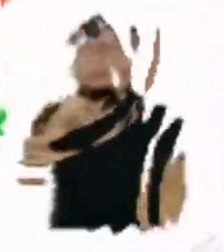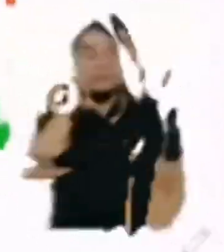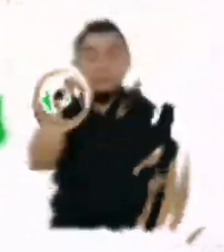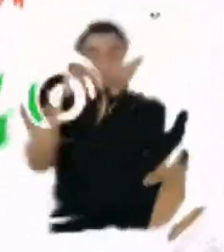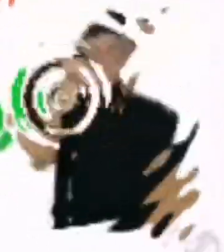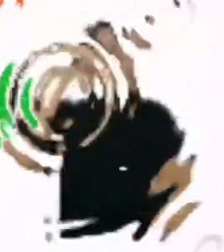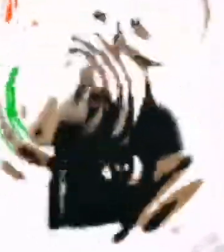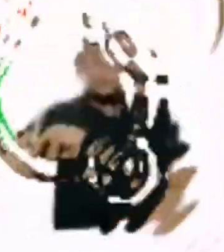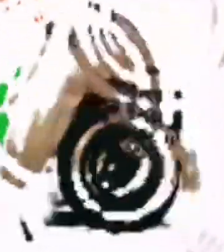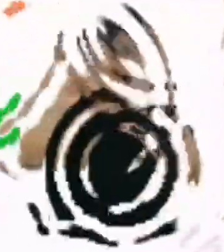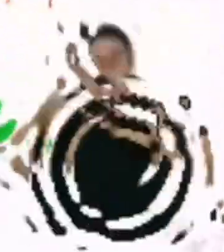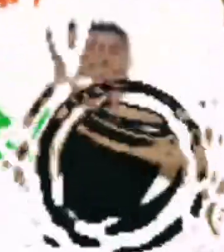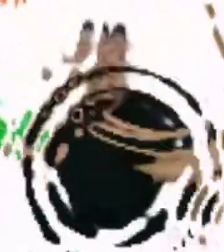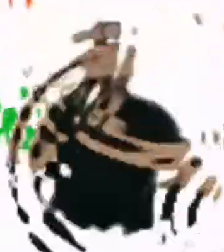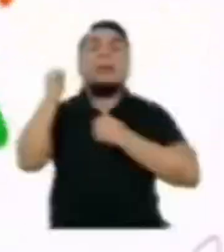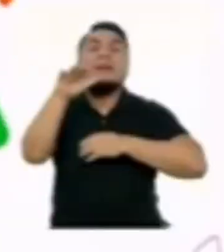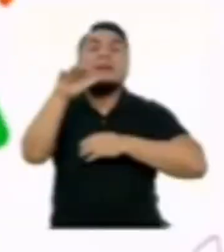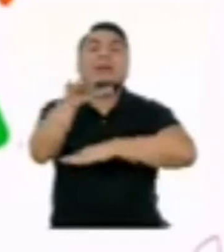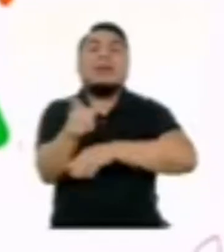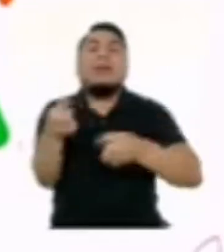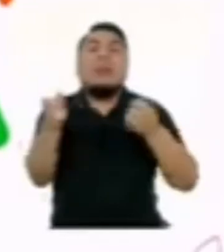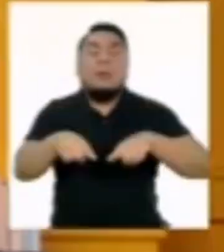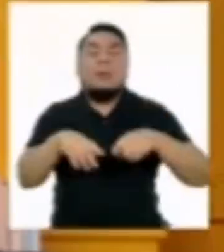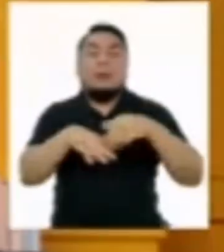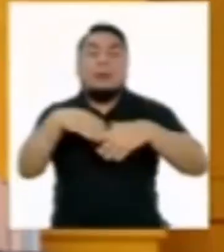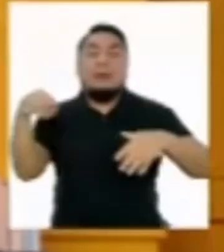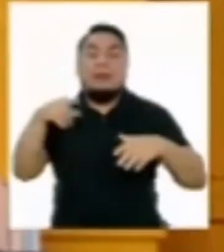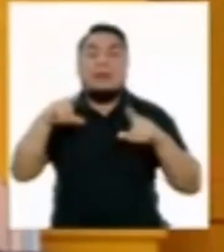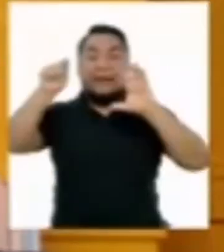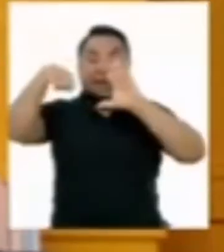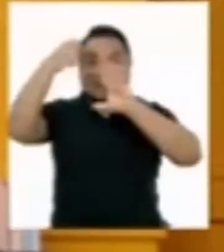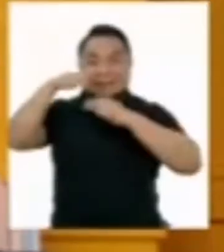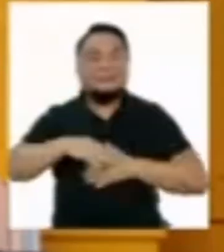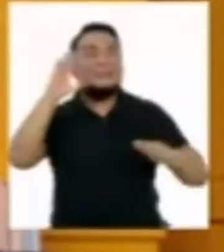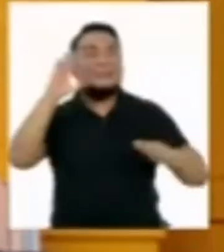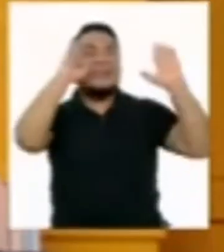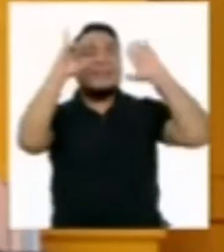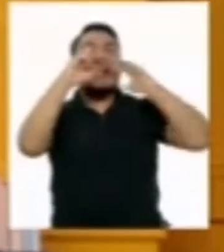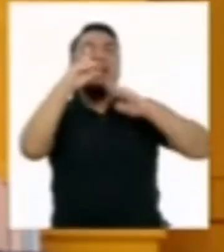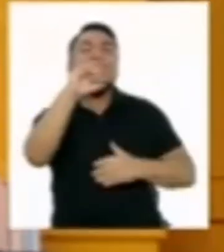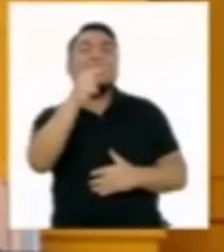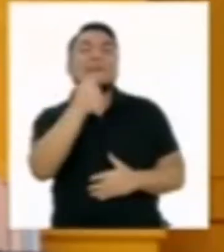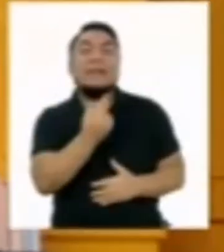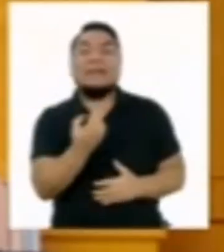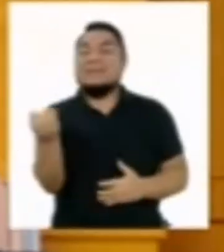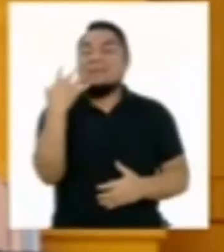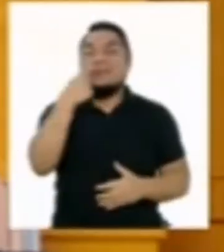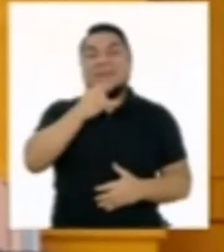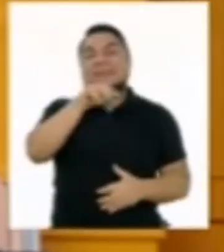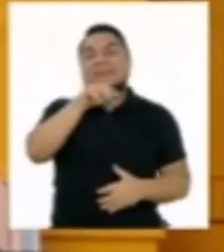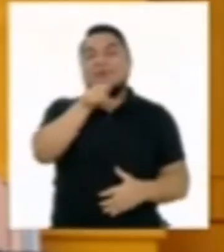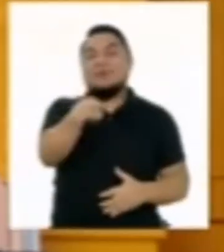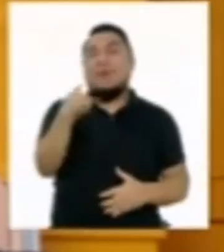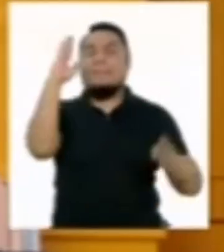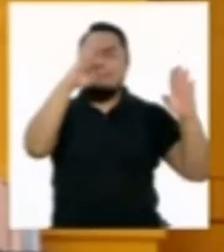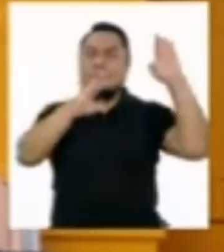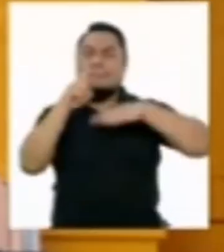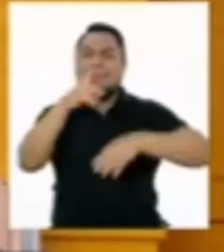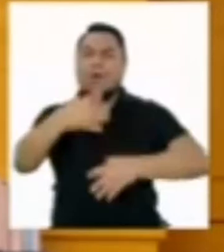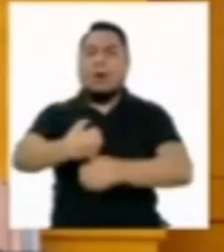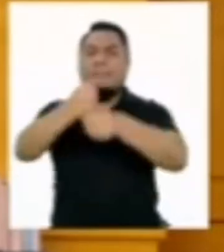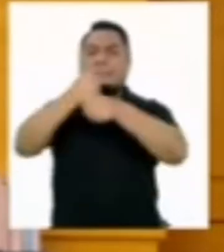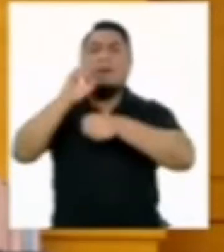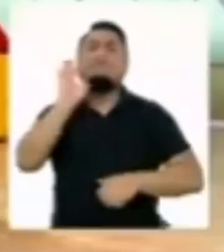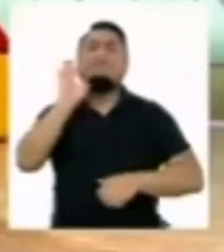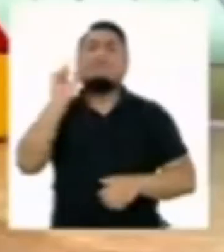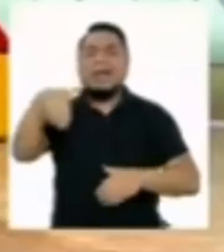también las había visto ayer por la tarde cuando salió a grabar. Hola, Rodrigo. Me comentó Jonathan que estabas preocupado por las bolsas